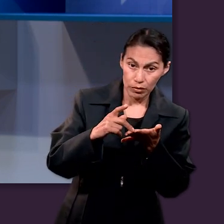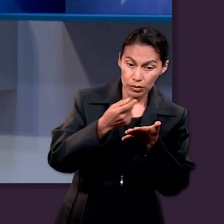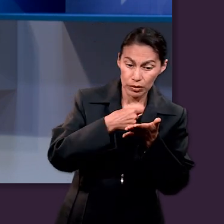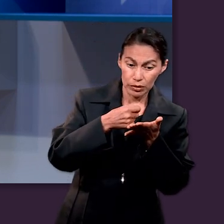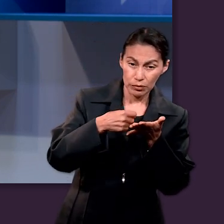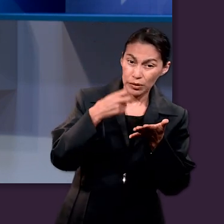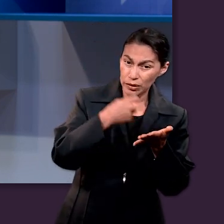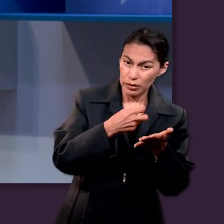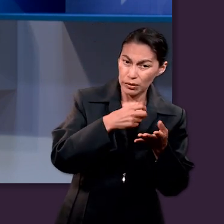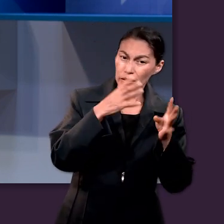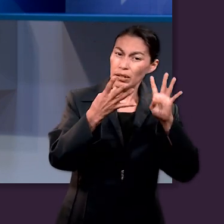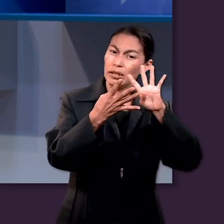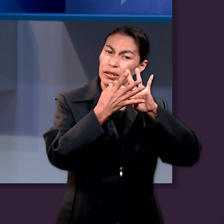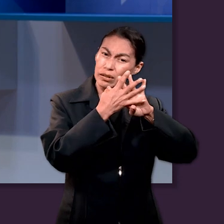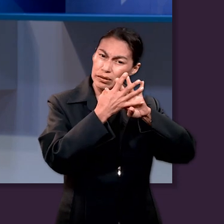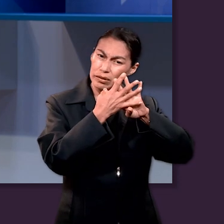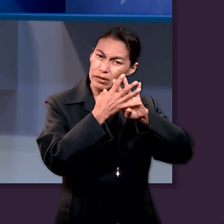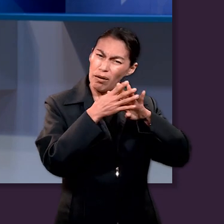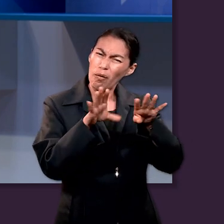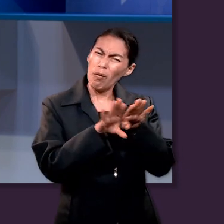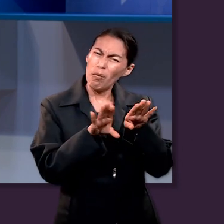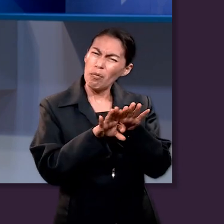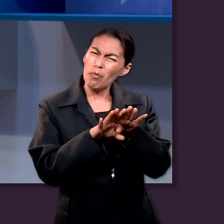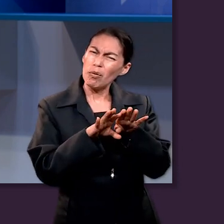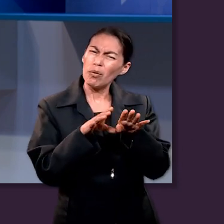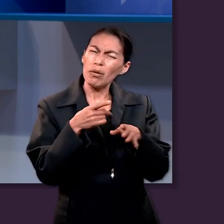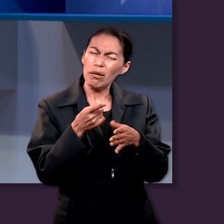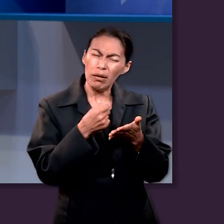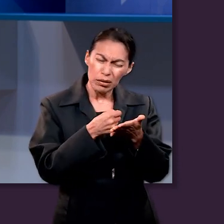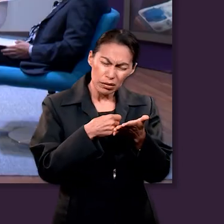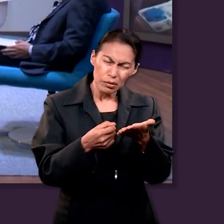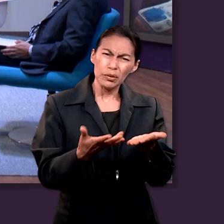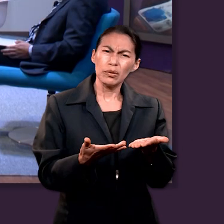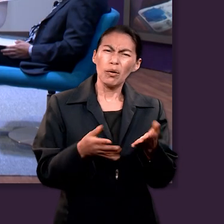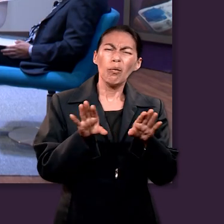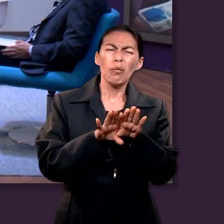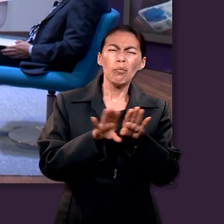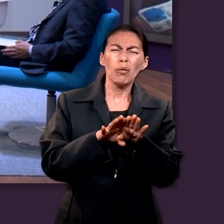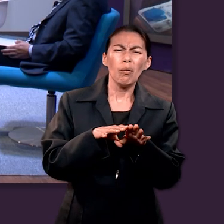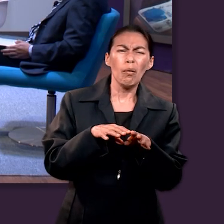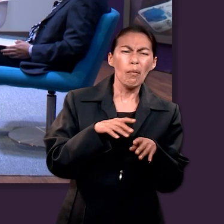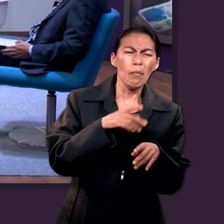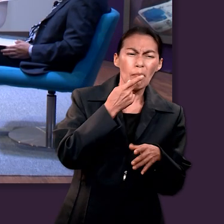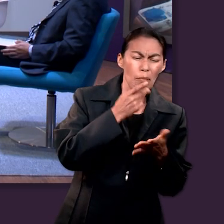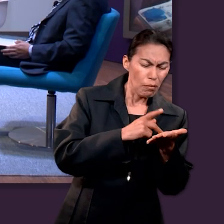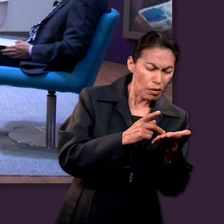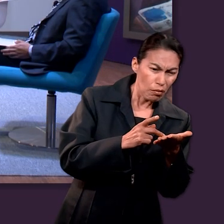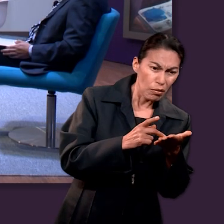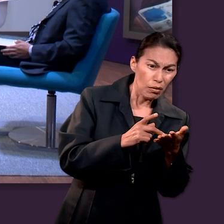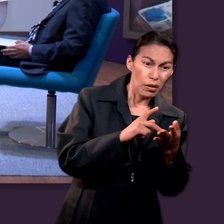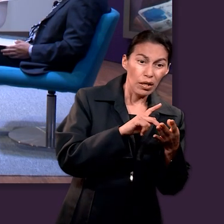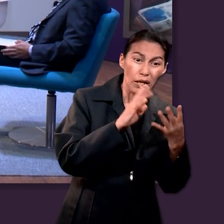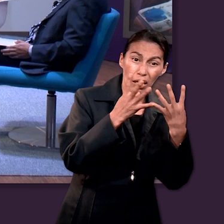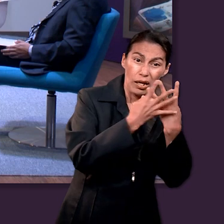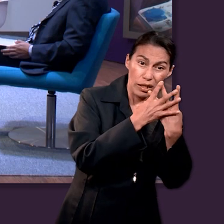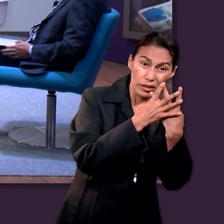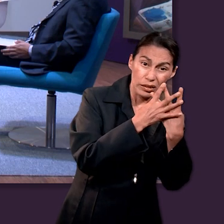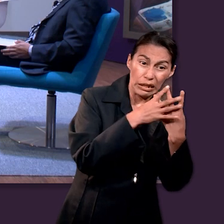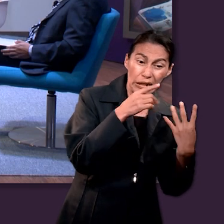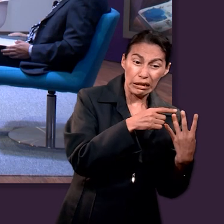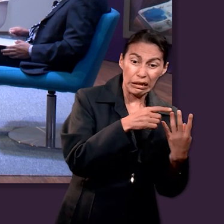pudo haber escrito esto siendo que estaba en una prisión? Y en este pasaje, ¿cuáles son las claves para obtener la paz de Dios?